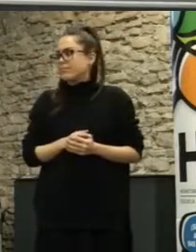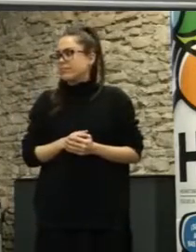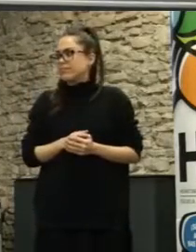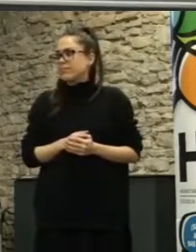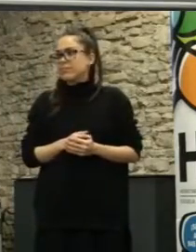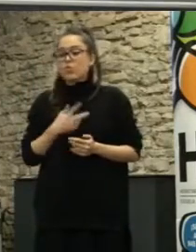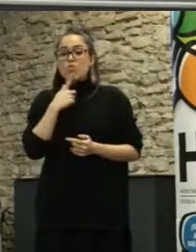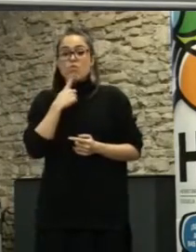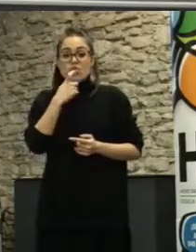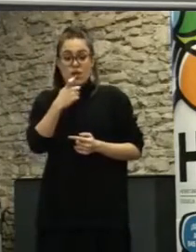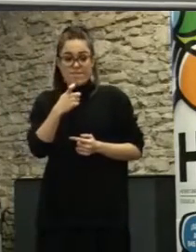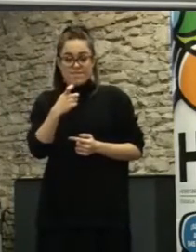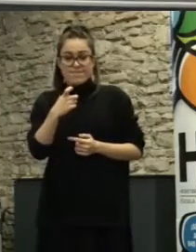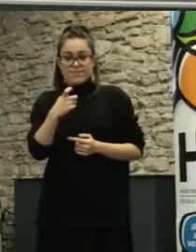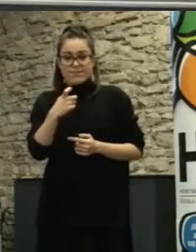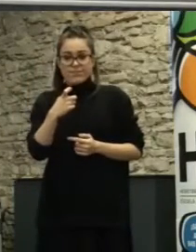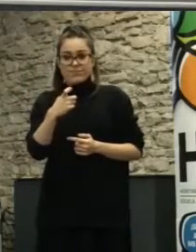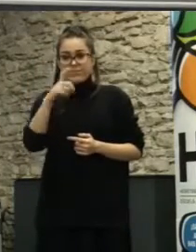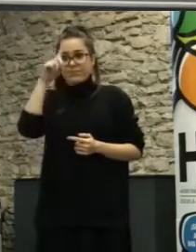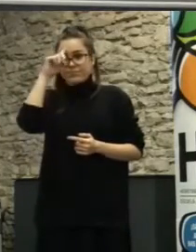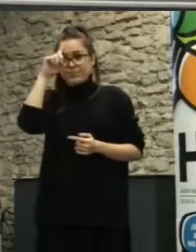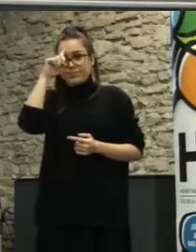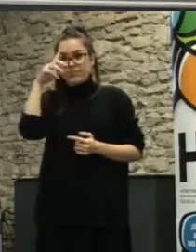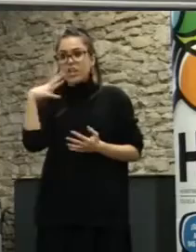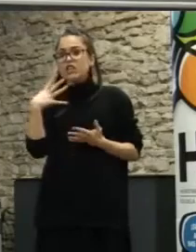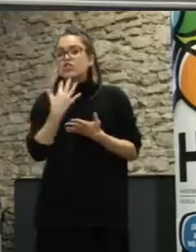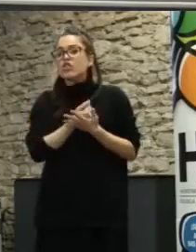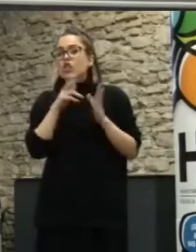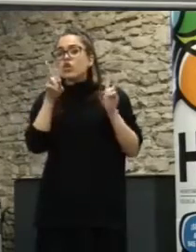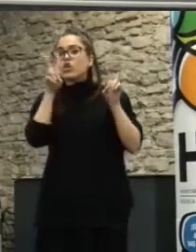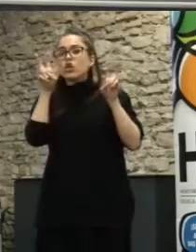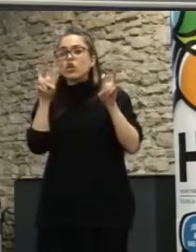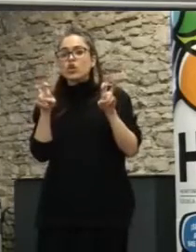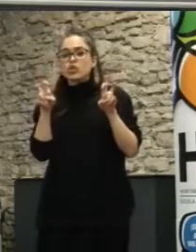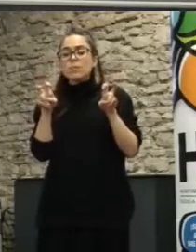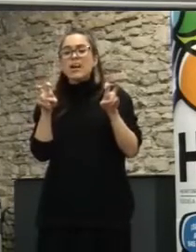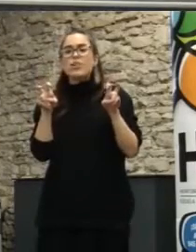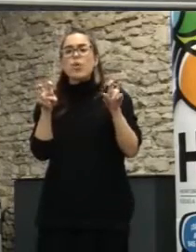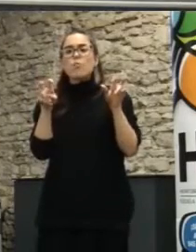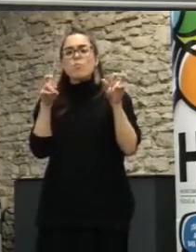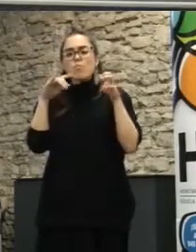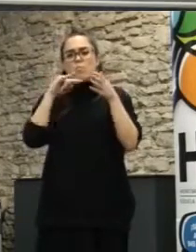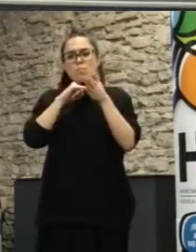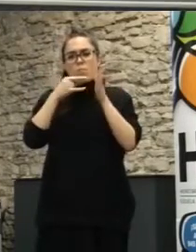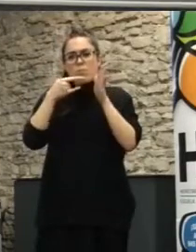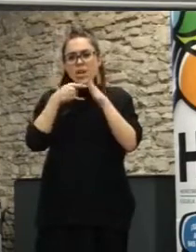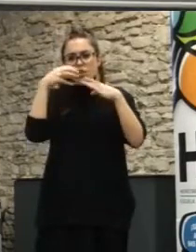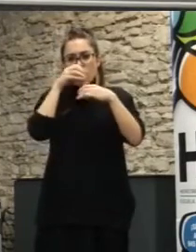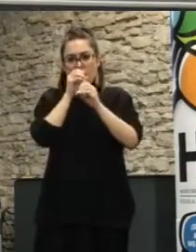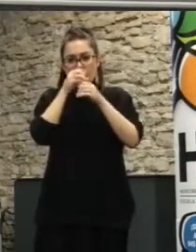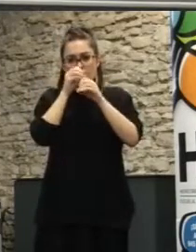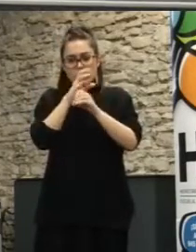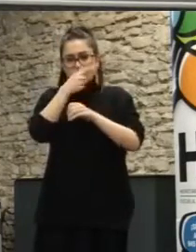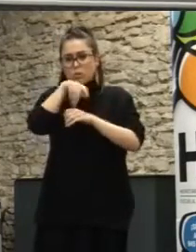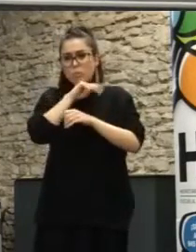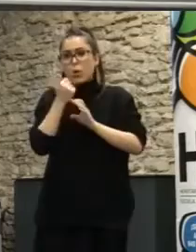espero que... No sé si todos estéis familiarizados con metodologías de laboratorio y se han hablado en cierto modo con ellas, pero